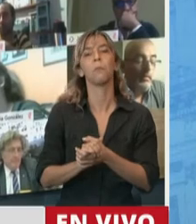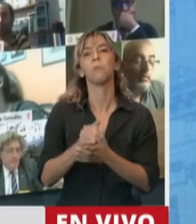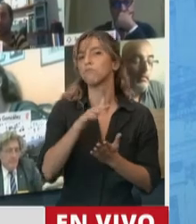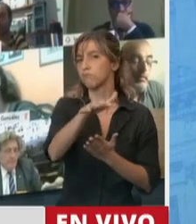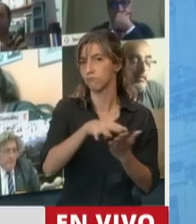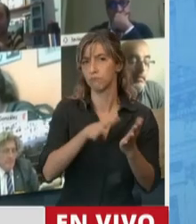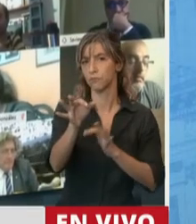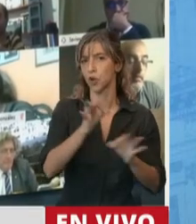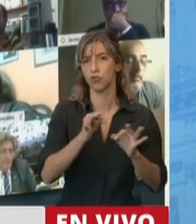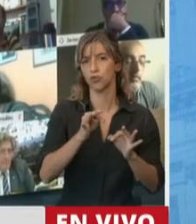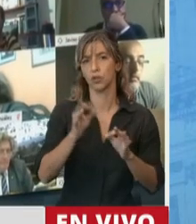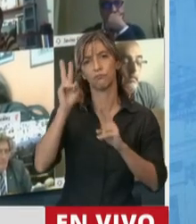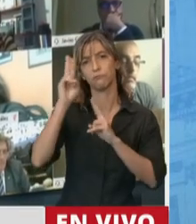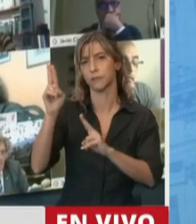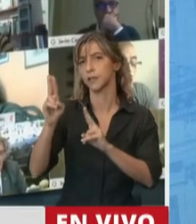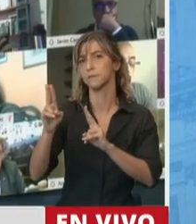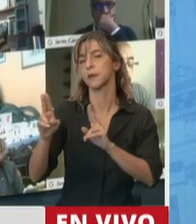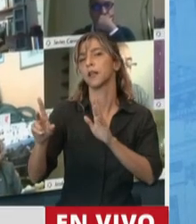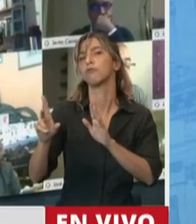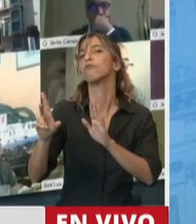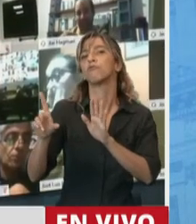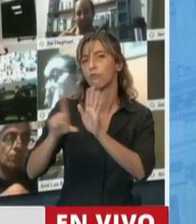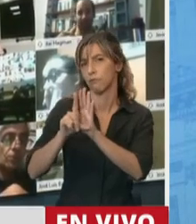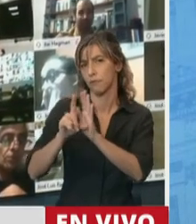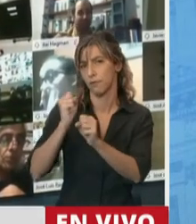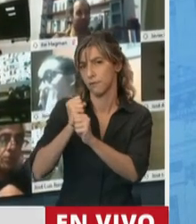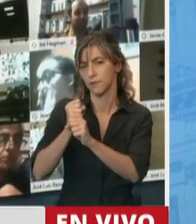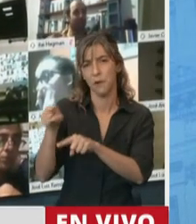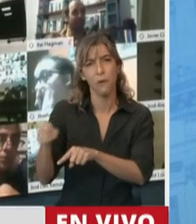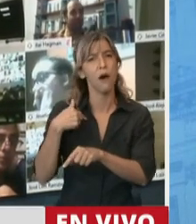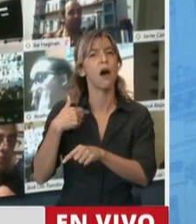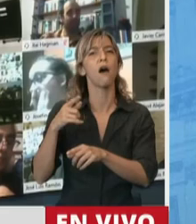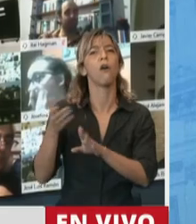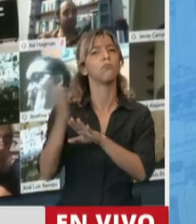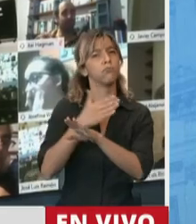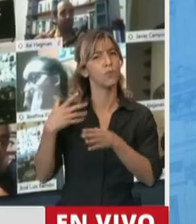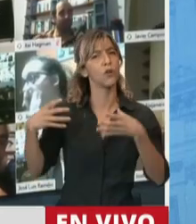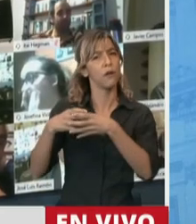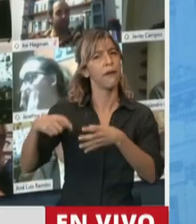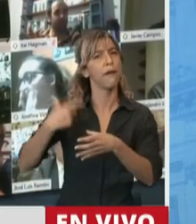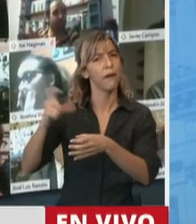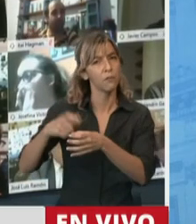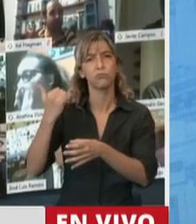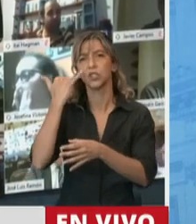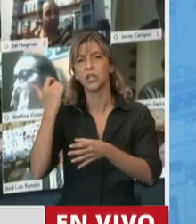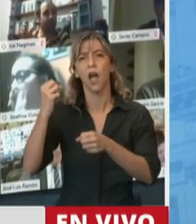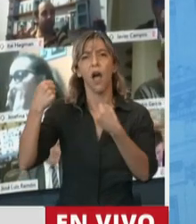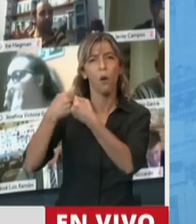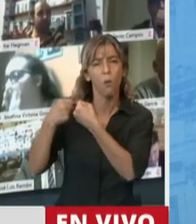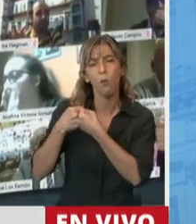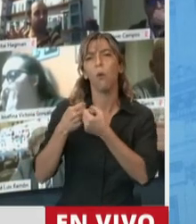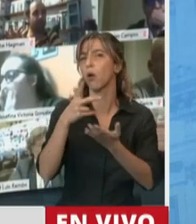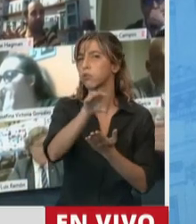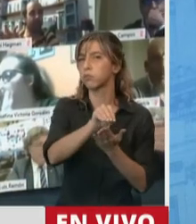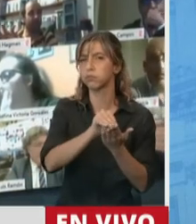trabajo. Y lo principal, y es lo que estábamos buscando cada uno de nosotros con todos estos